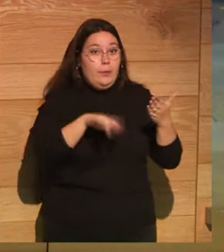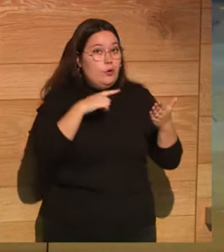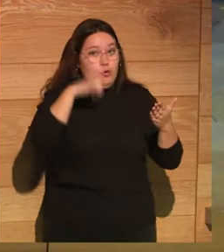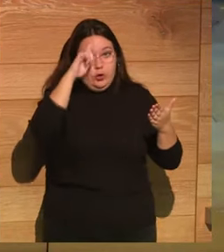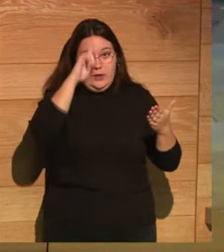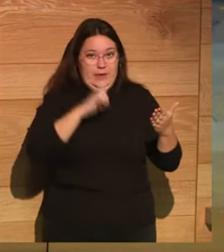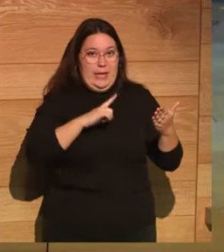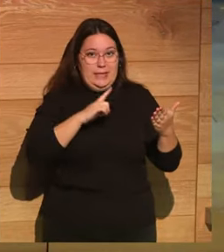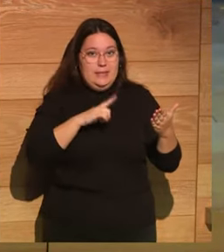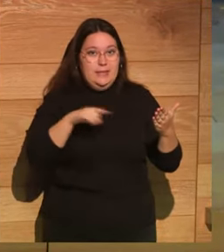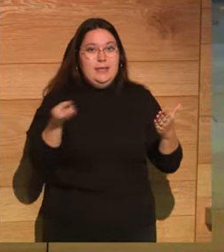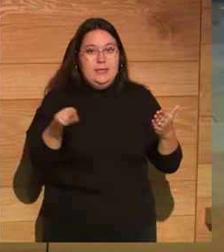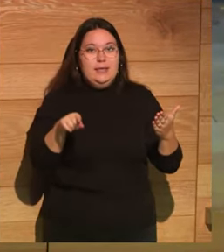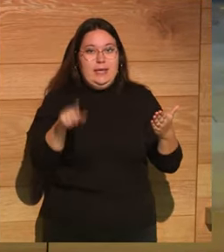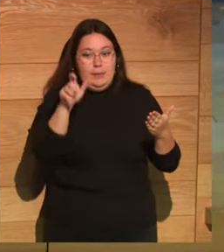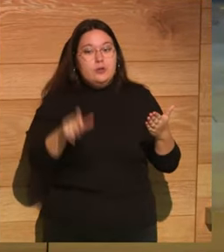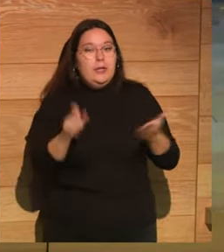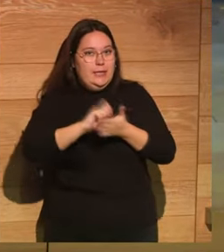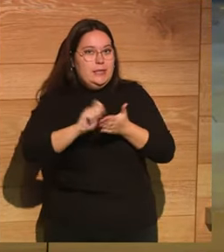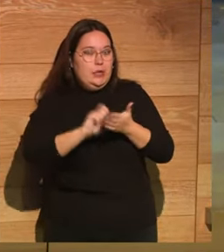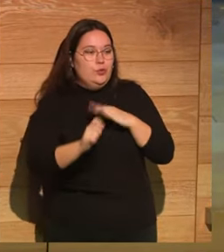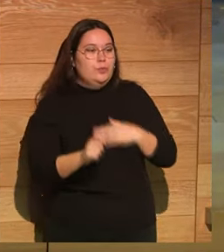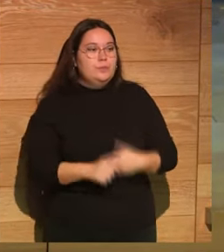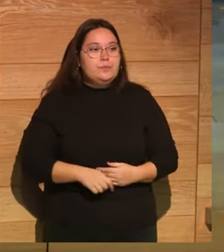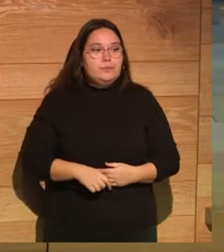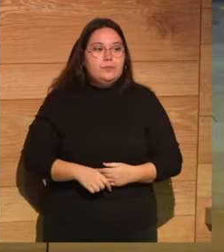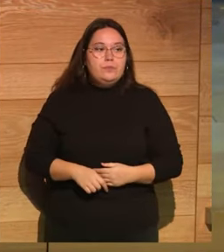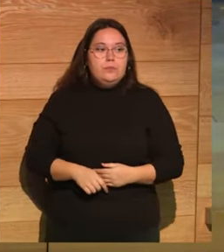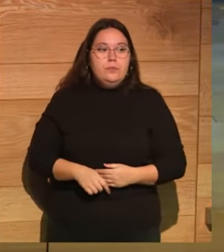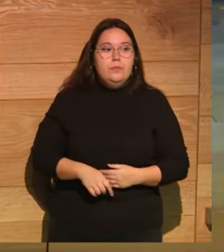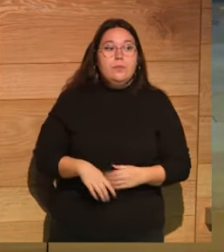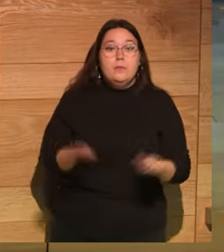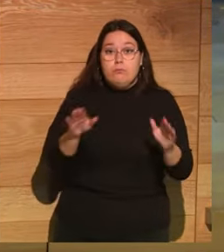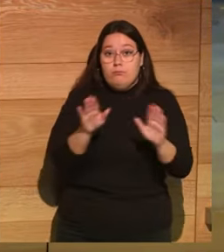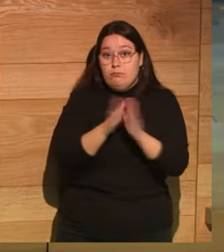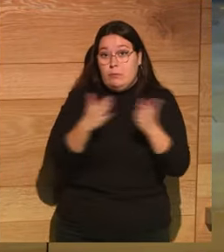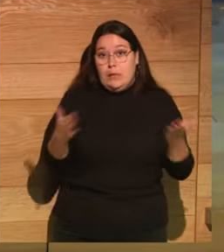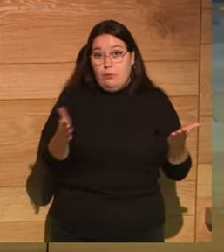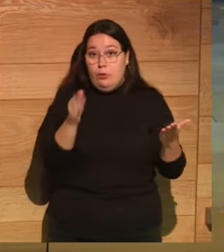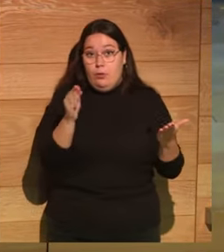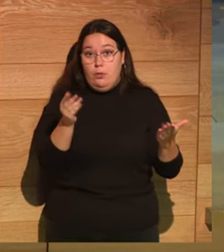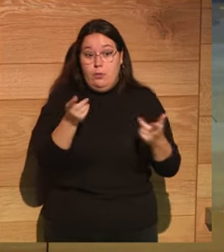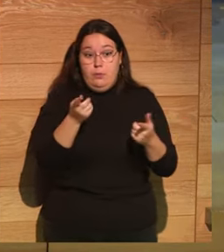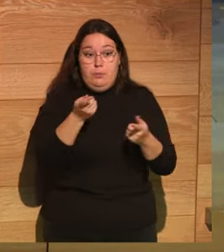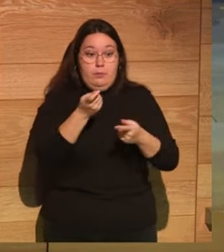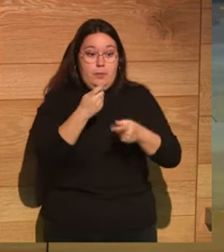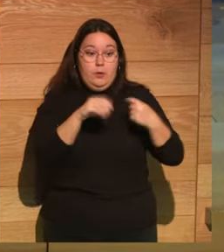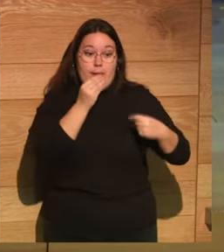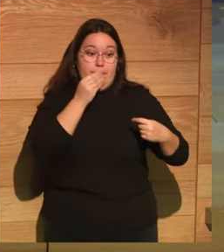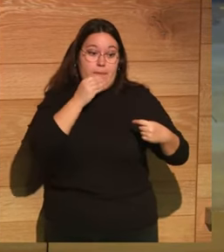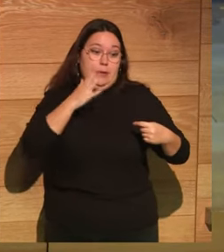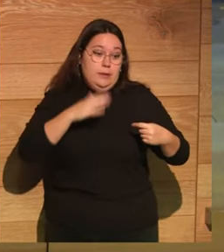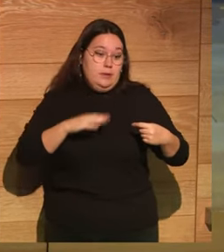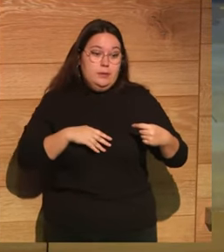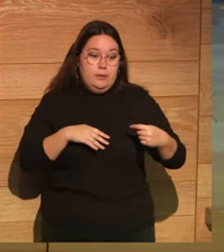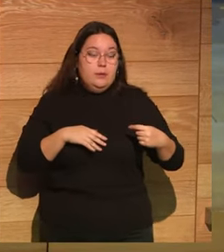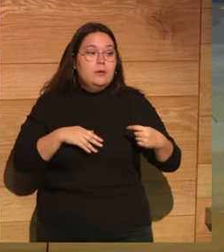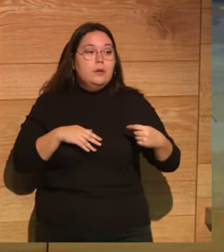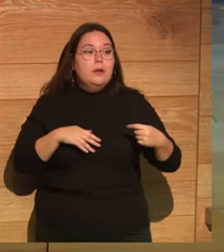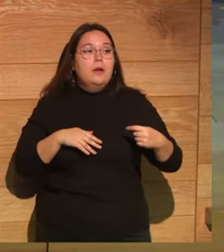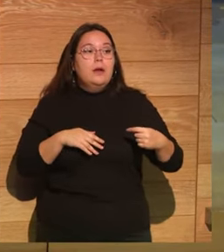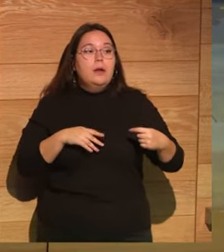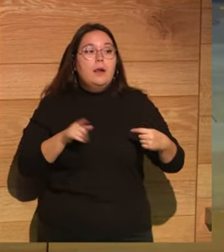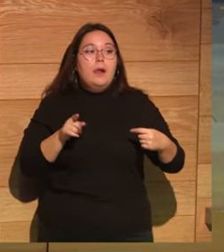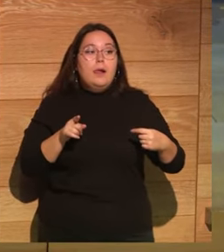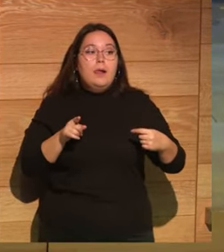saber que era el pobre Geoffrey quien escribía la historia. Escribió el best-seller del siglo XII en Inglaterra, pero el best-seller